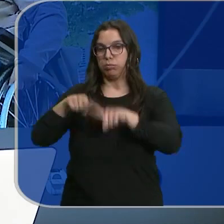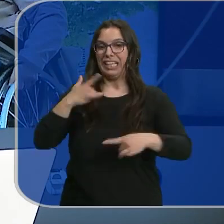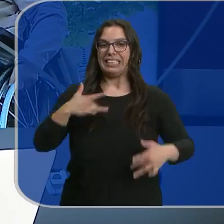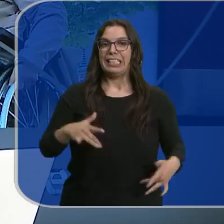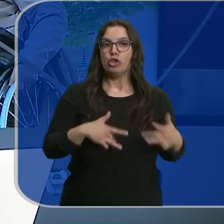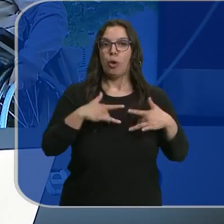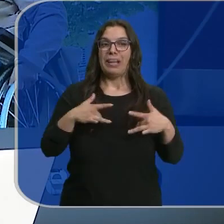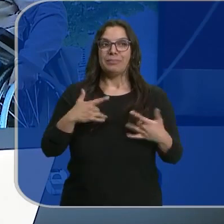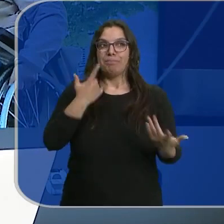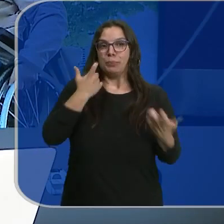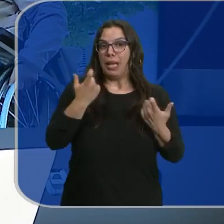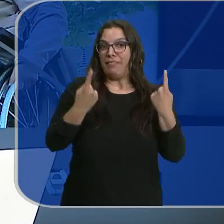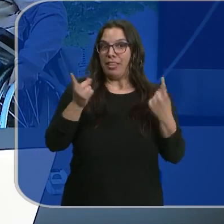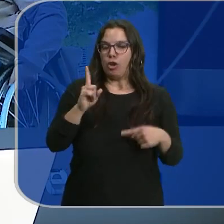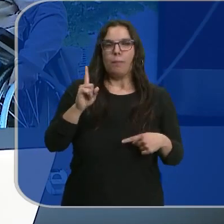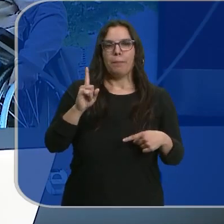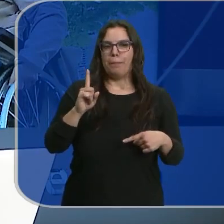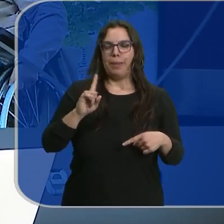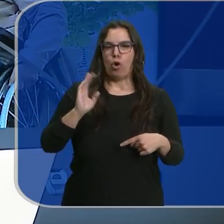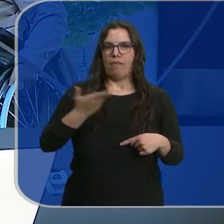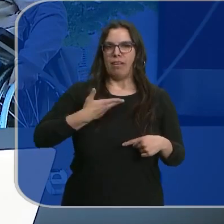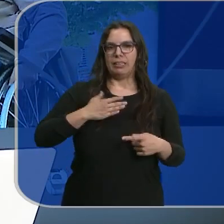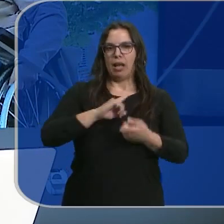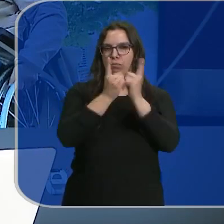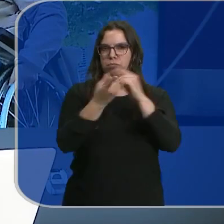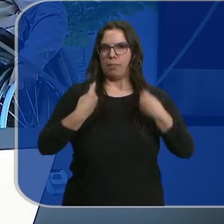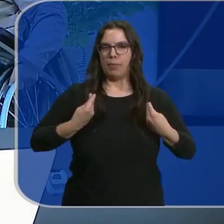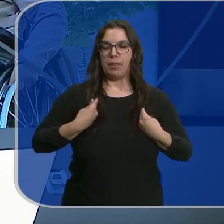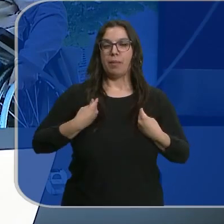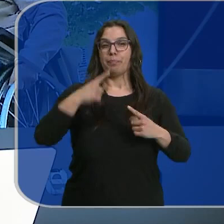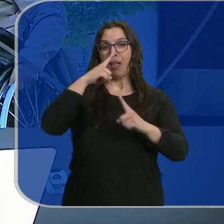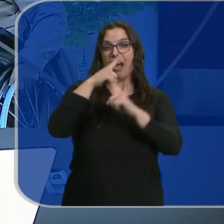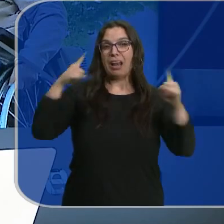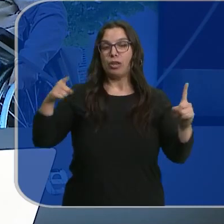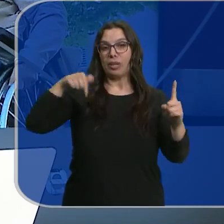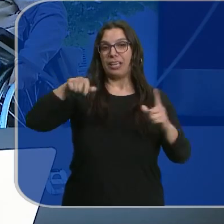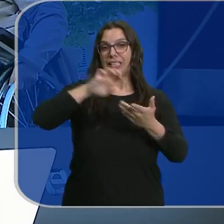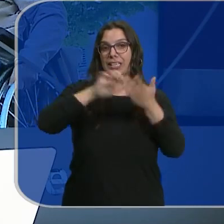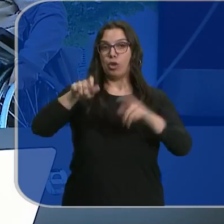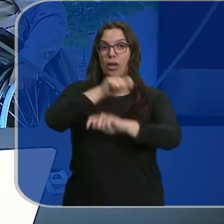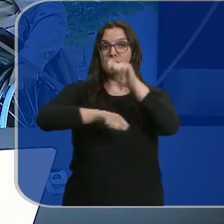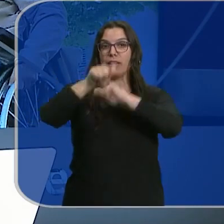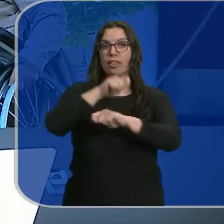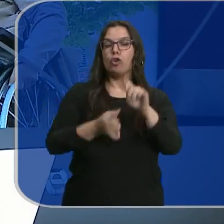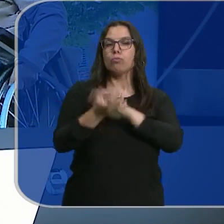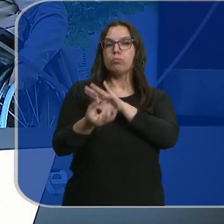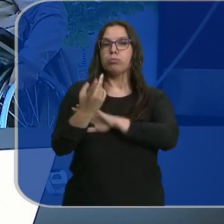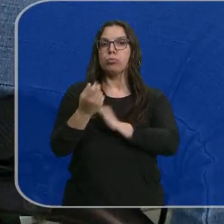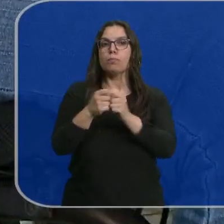síntomas no son siempre visibles pero les cambian totalmente la vida. Al año la Asociación de Castilla y León atiende una veintena de nuevos casos.